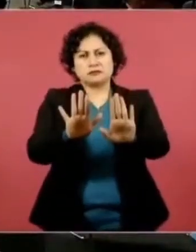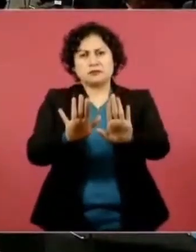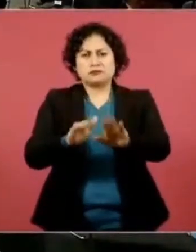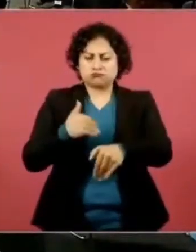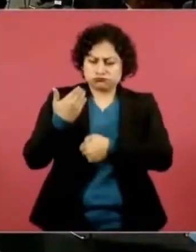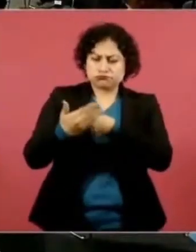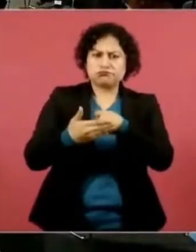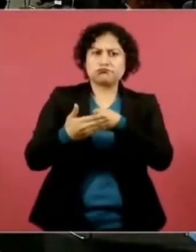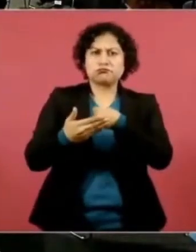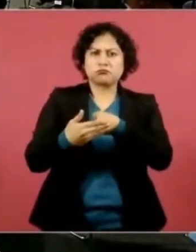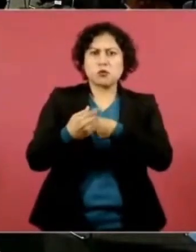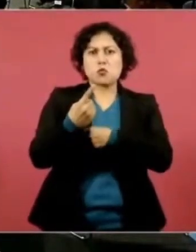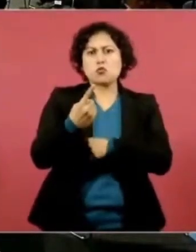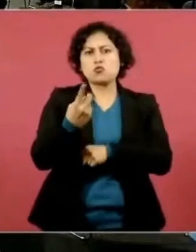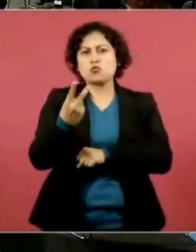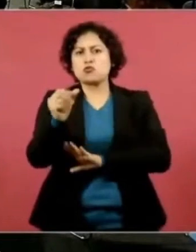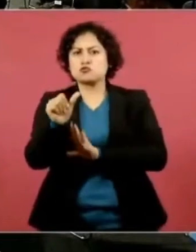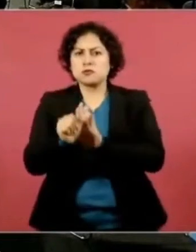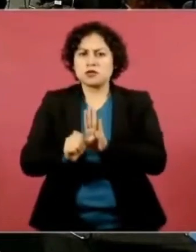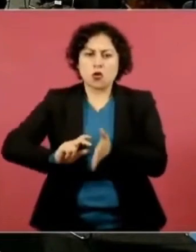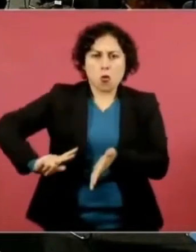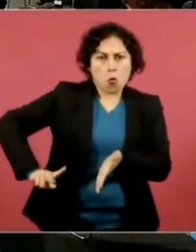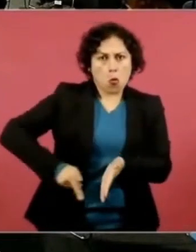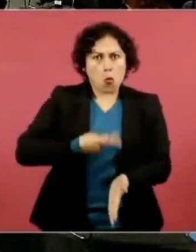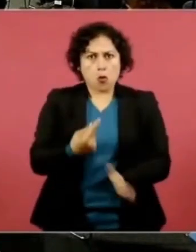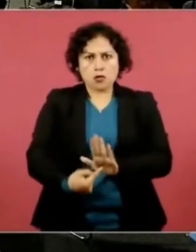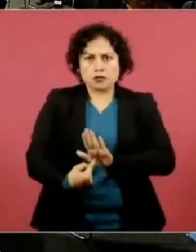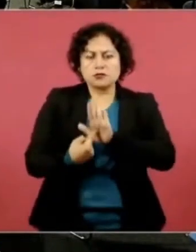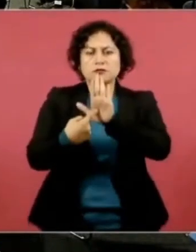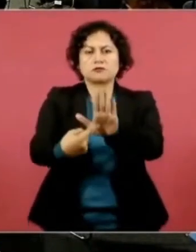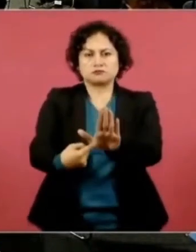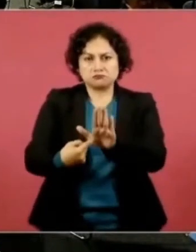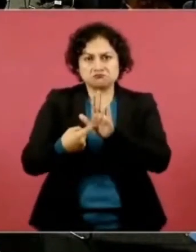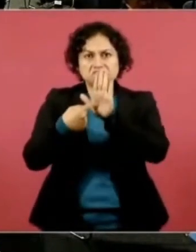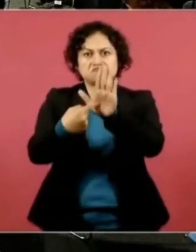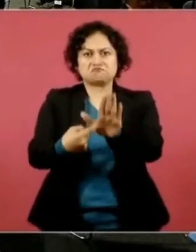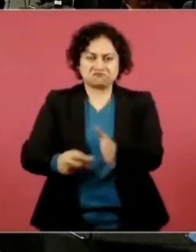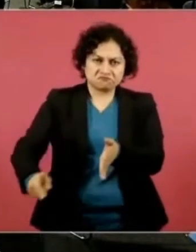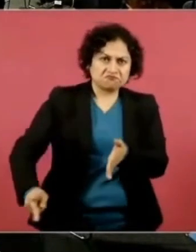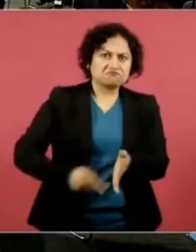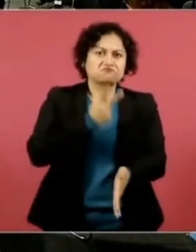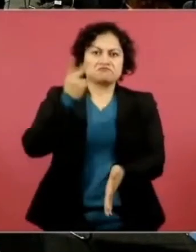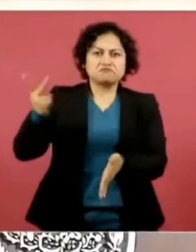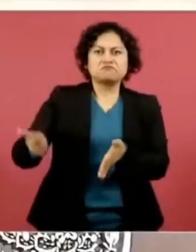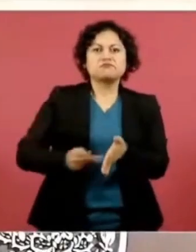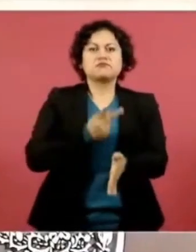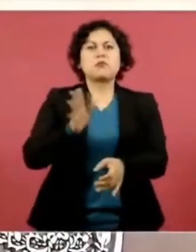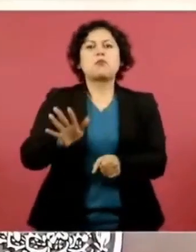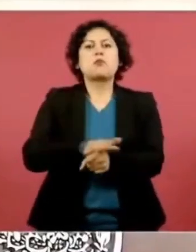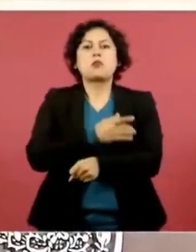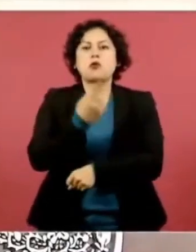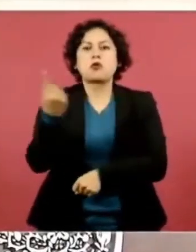¿Por qué? Si no informamos, desinforman,